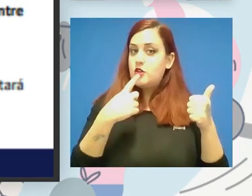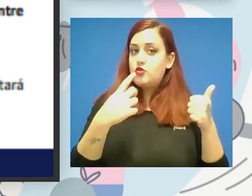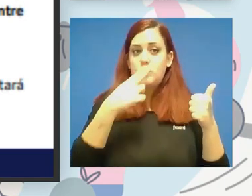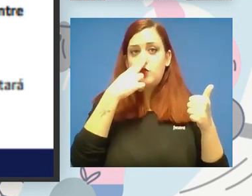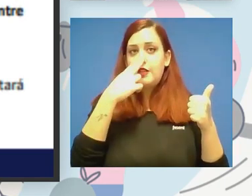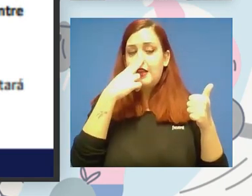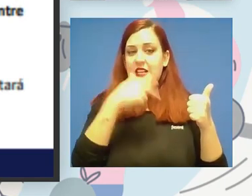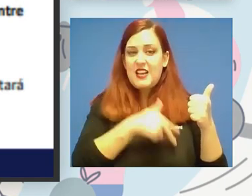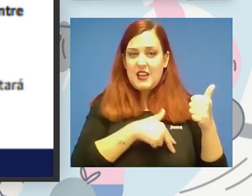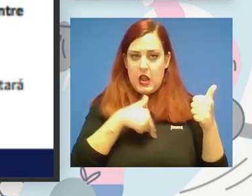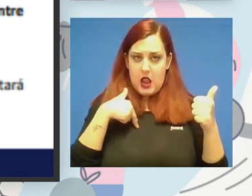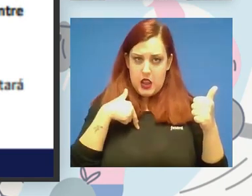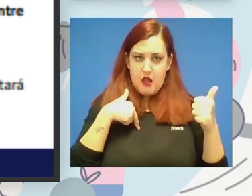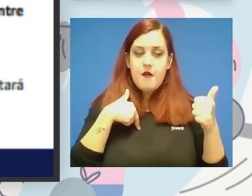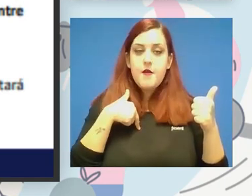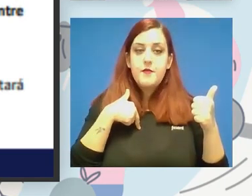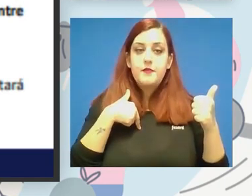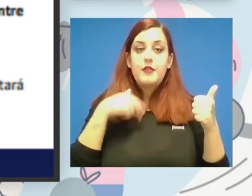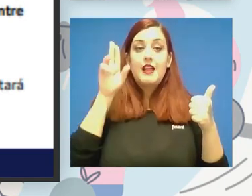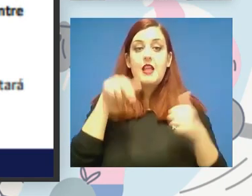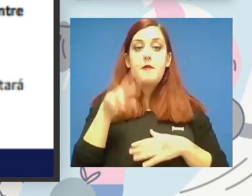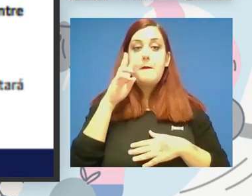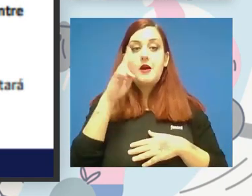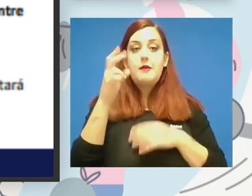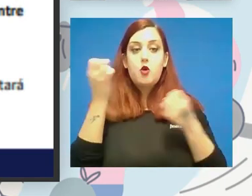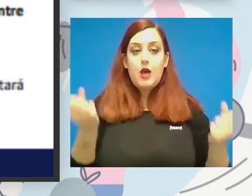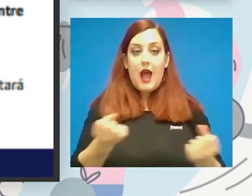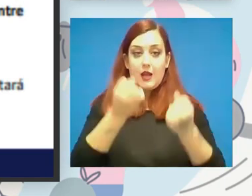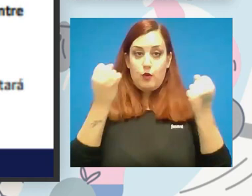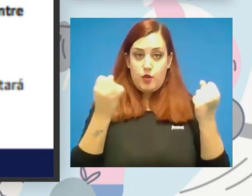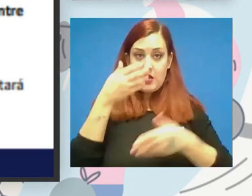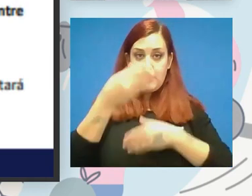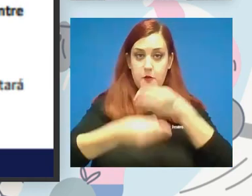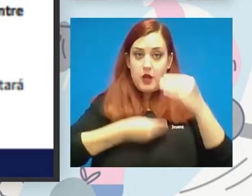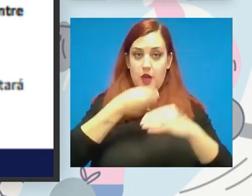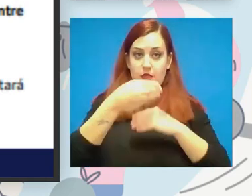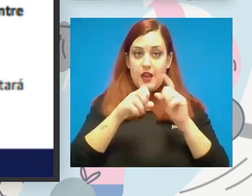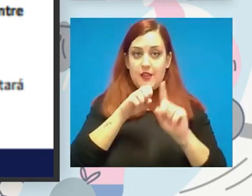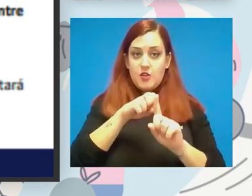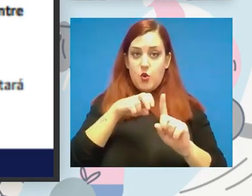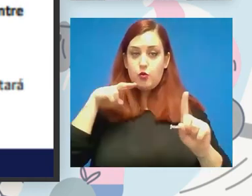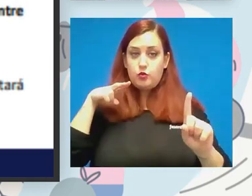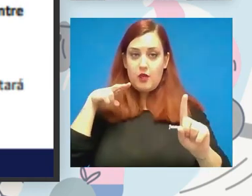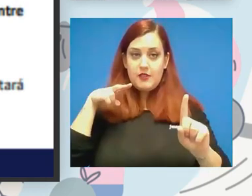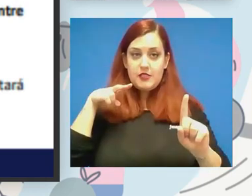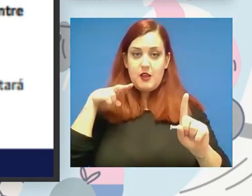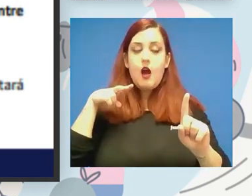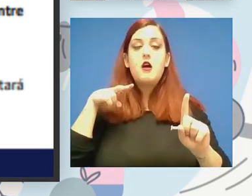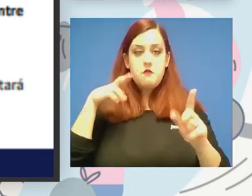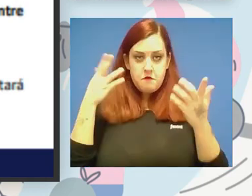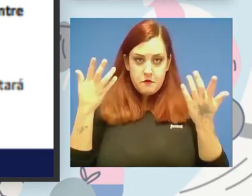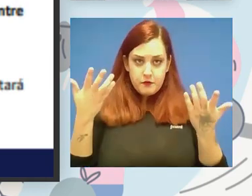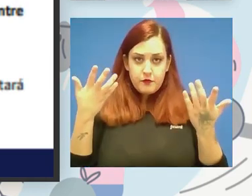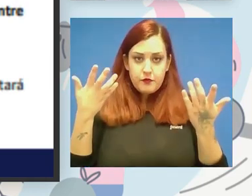y ahora veremos también qué actuaciones se van a desarrollar desde un punto de vista de ese posicionamiento y que realmente